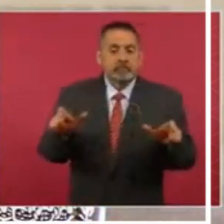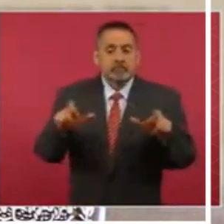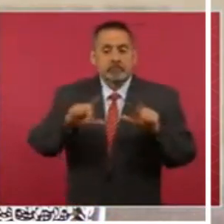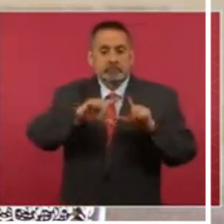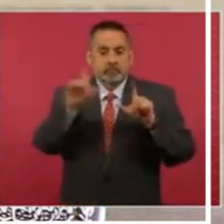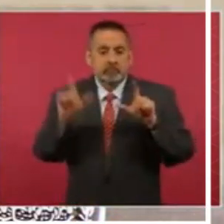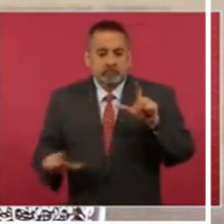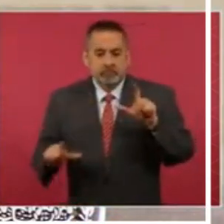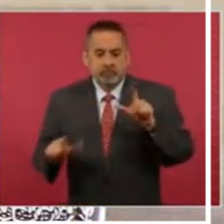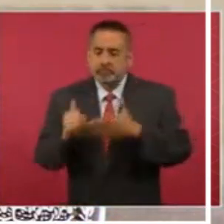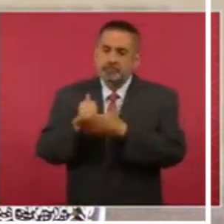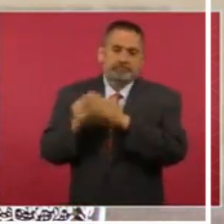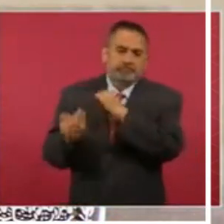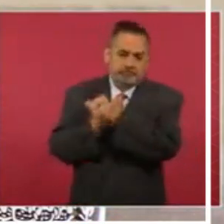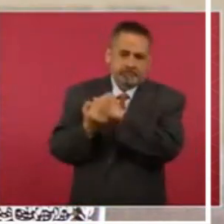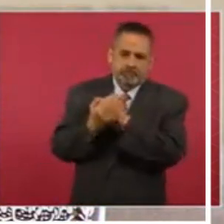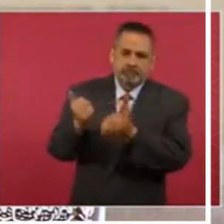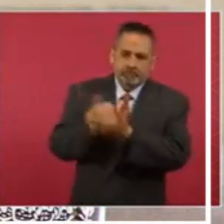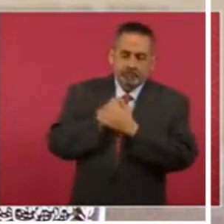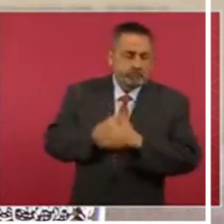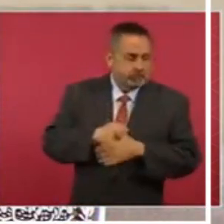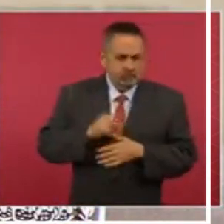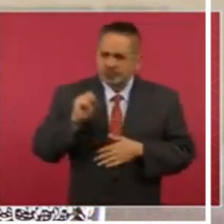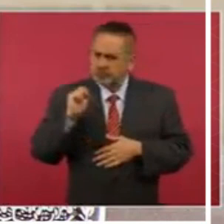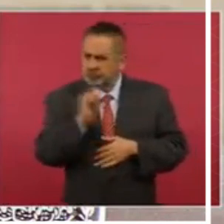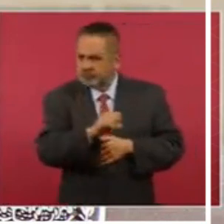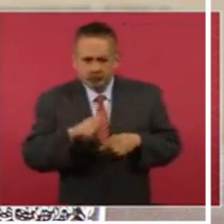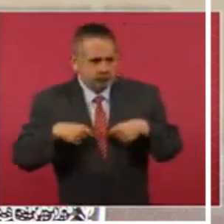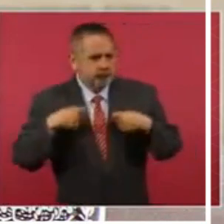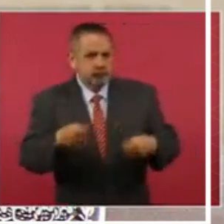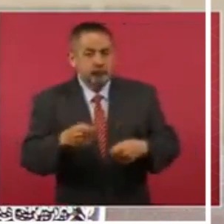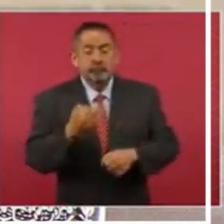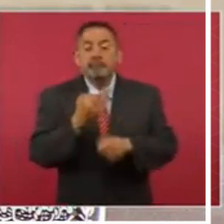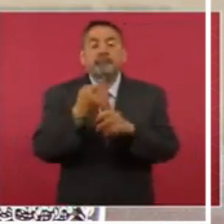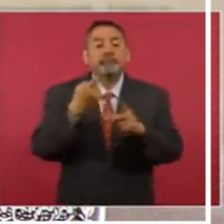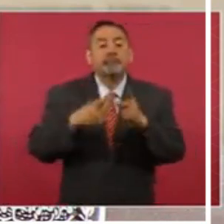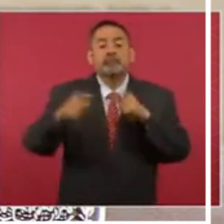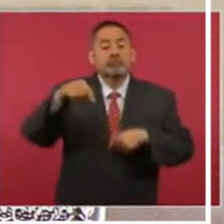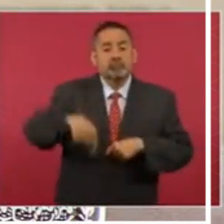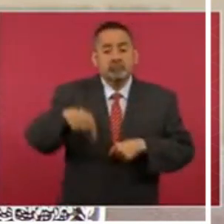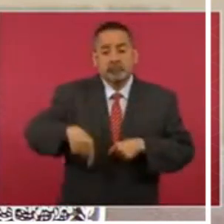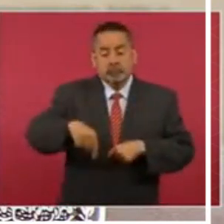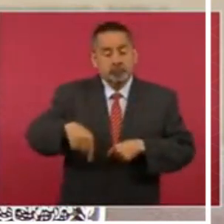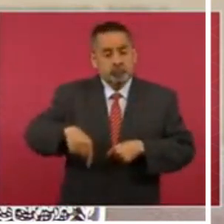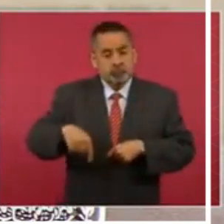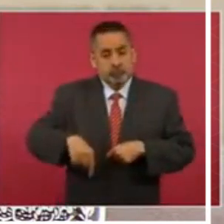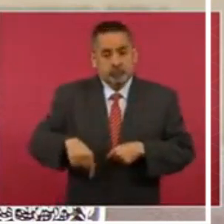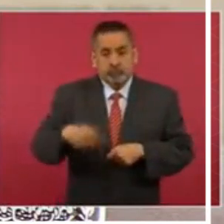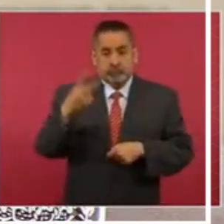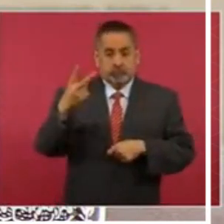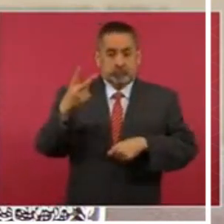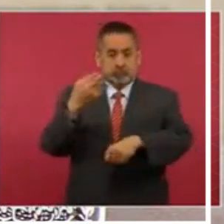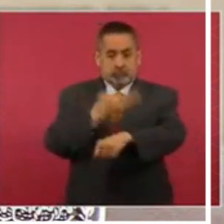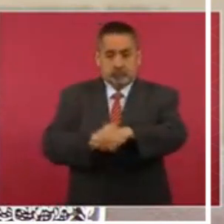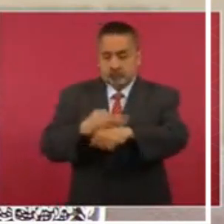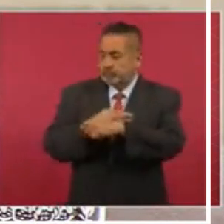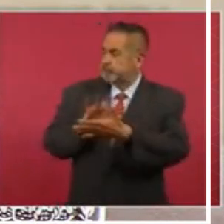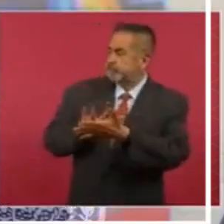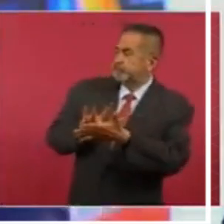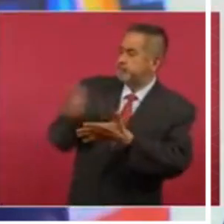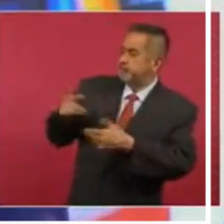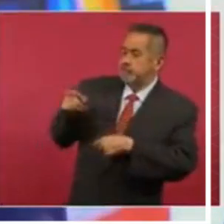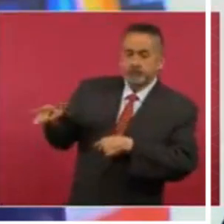de México. Esto fue aceptado de tal manera que a partir de hoy, de las dos de la tarde, y agradezco